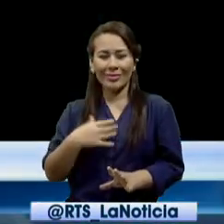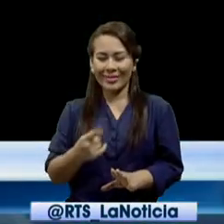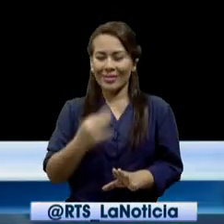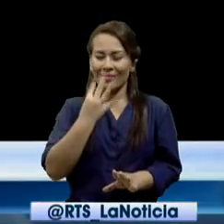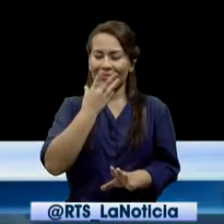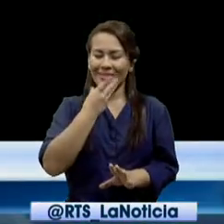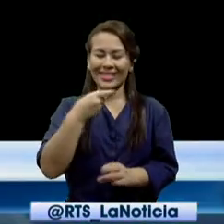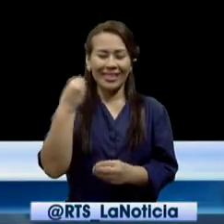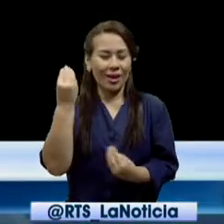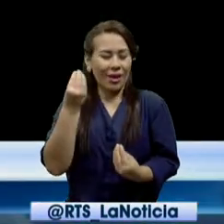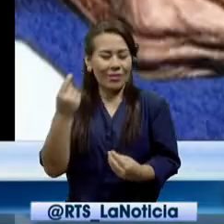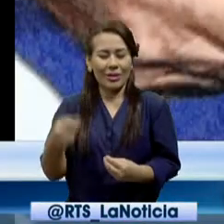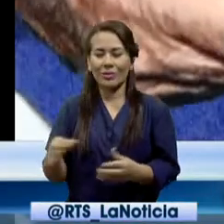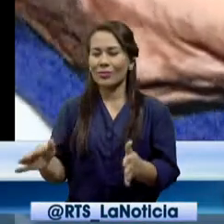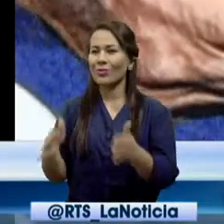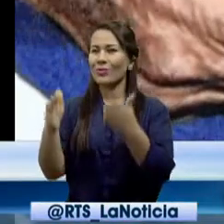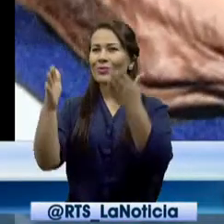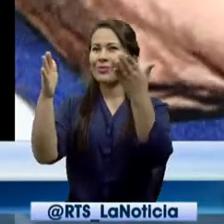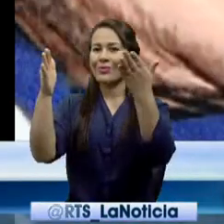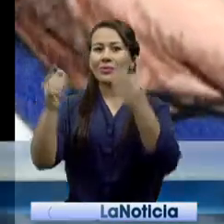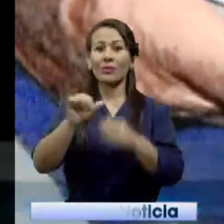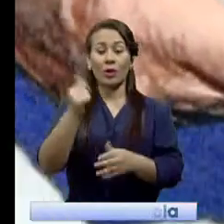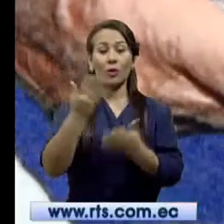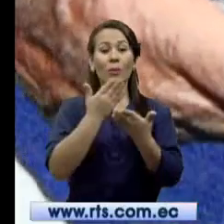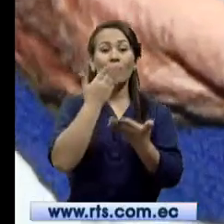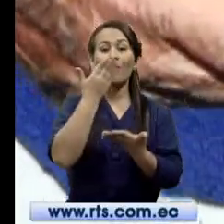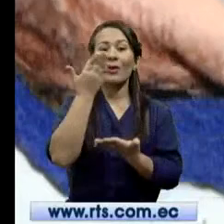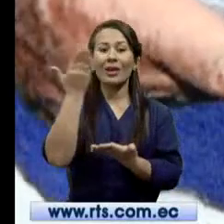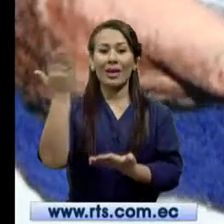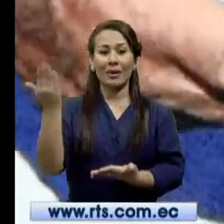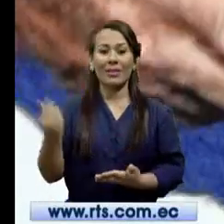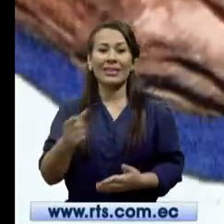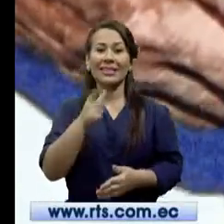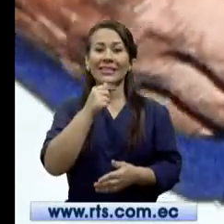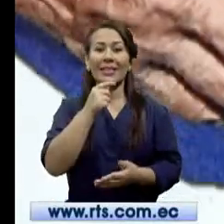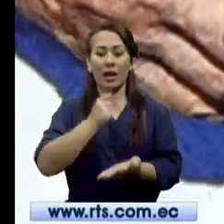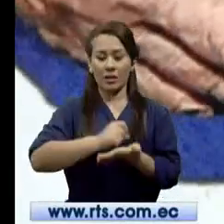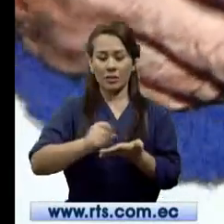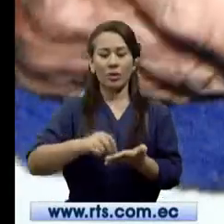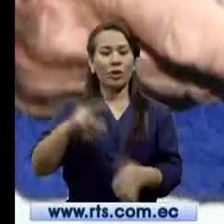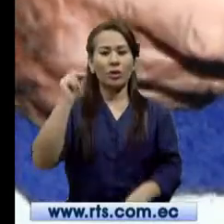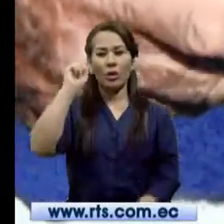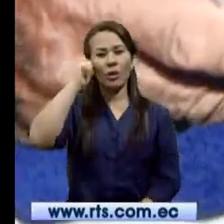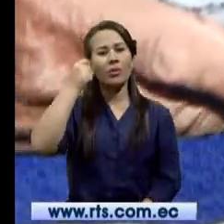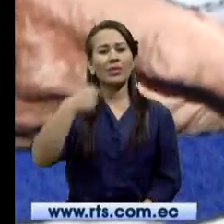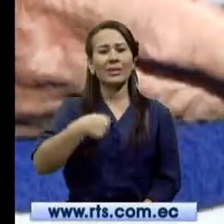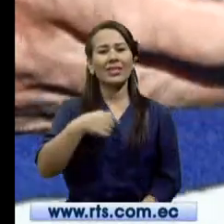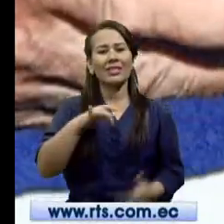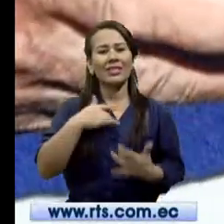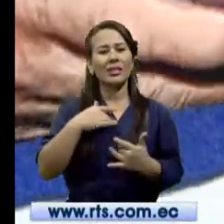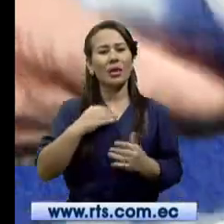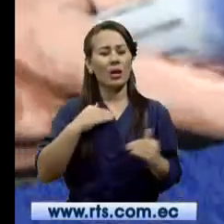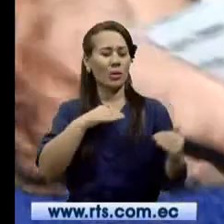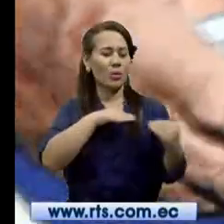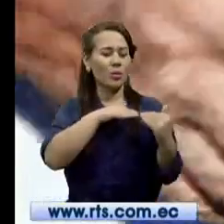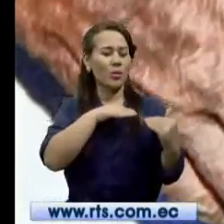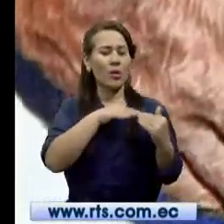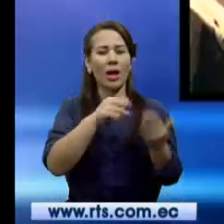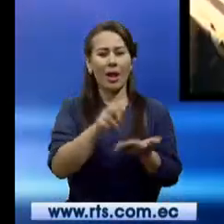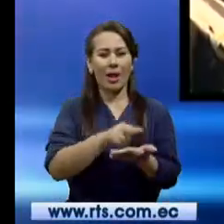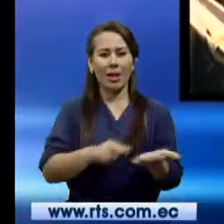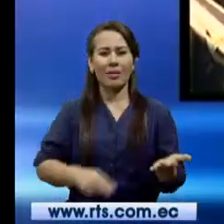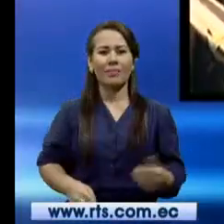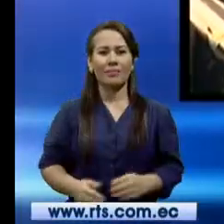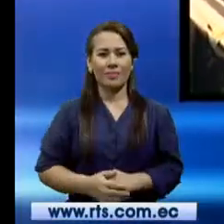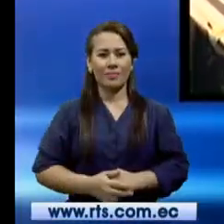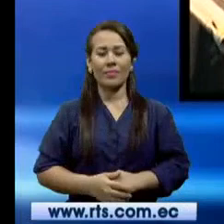linda, tan preciosa criatura. Luego recitó otro poema, cuyo autor no recuerda, pero señala que se siente identificado con la letra.